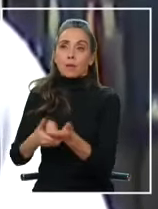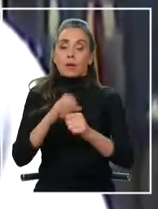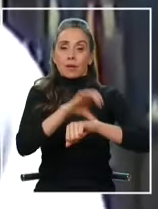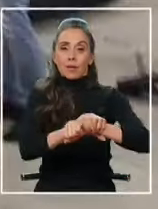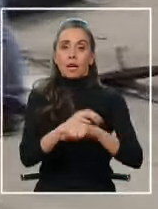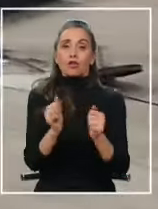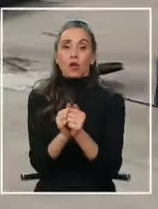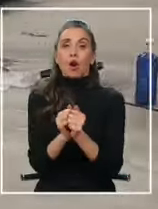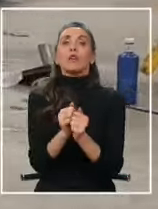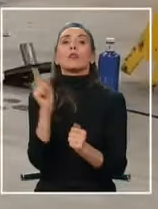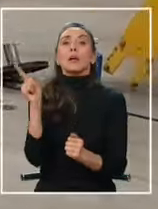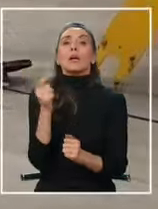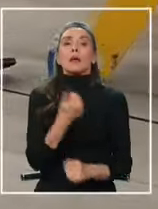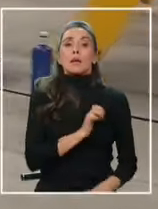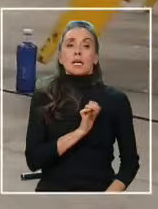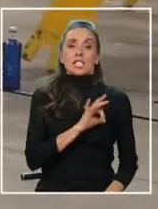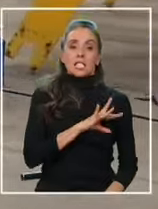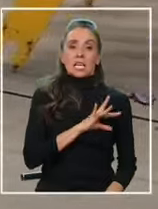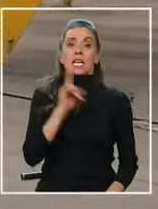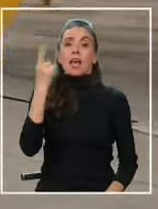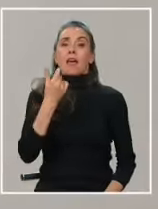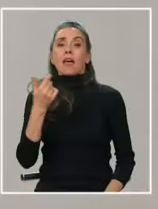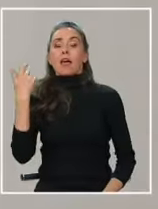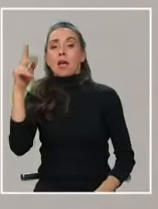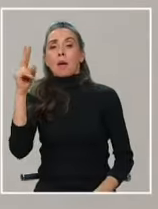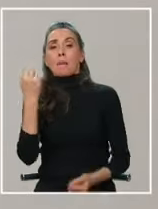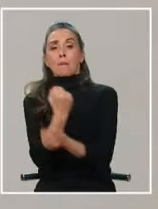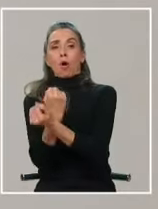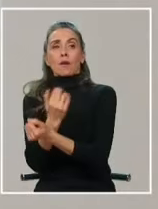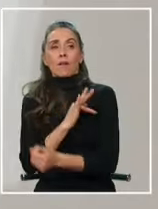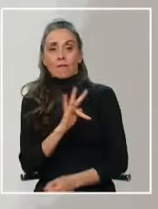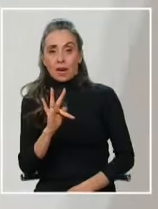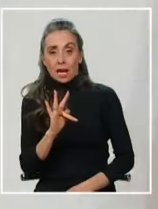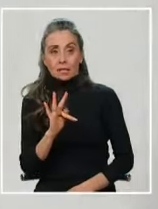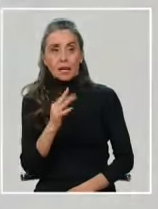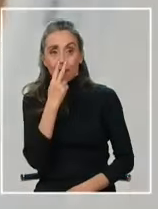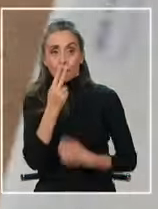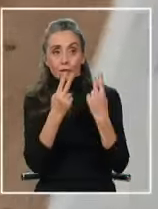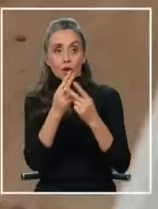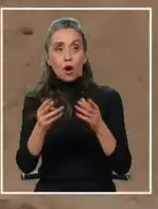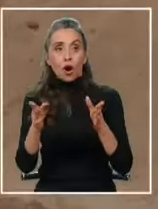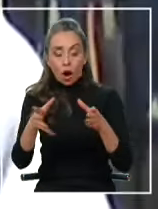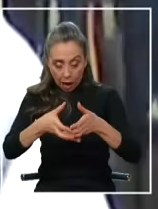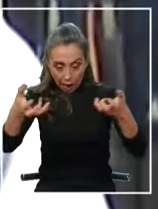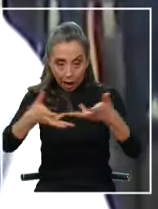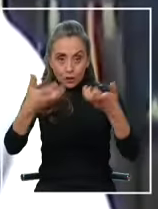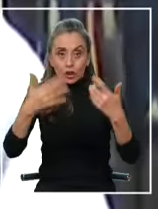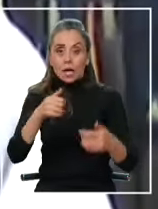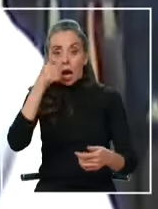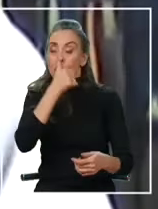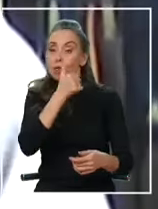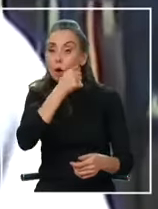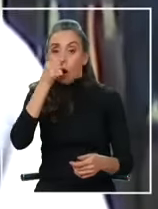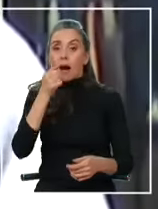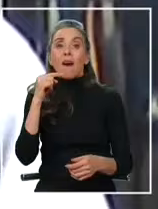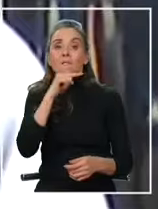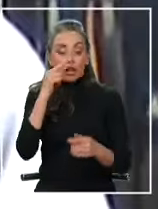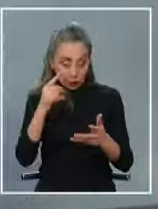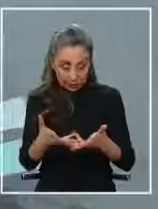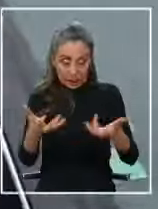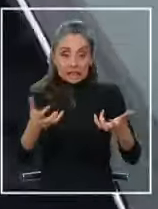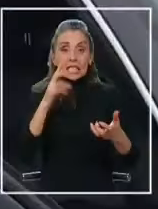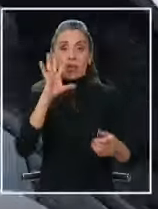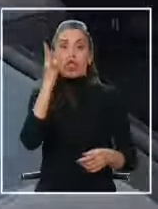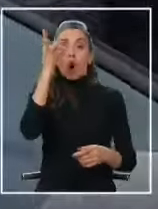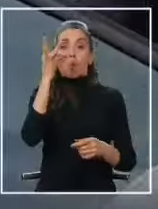con los colegas de Francia y los colegas de la PDI de Chile encontramos que ya se habían encontrado con varios paquetes de cocaína simulados que se habían introducido dentro